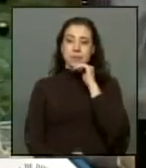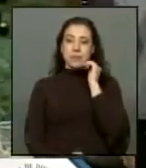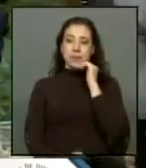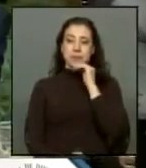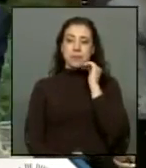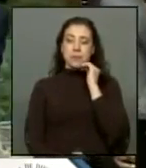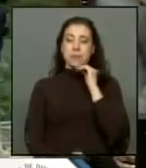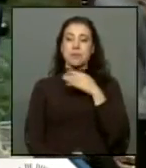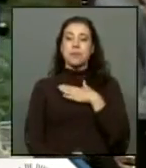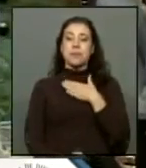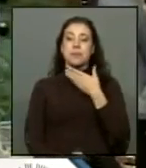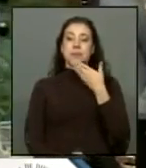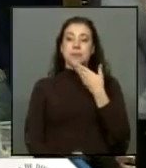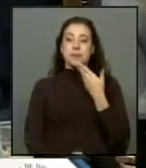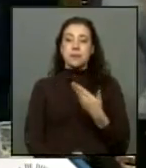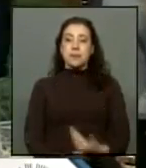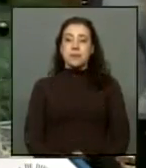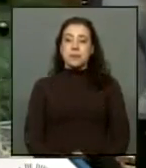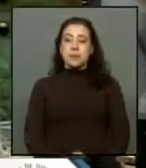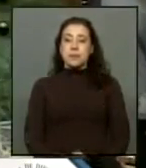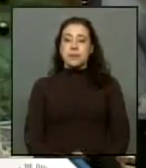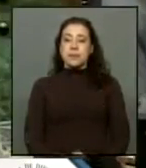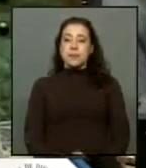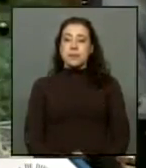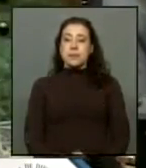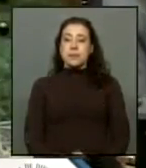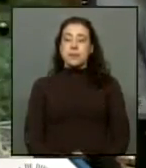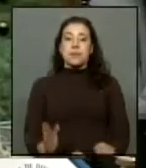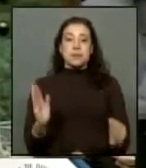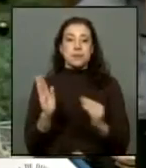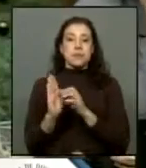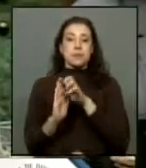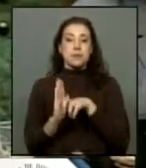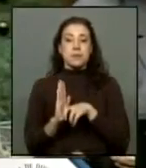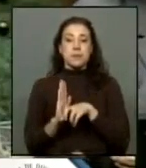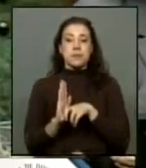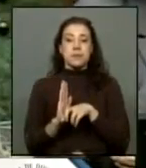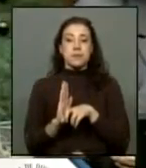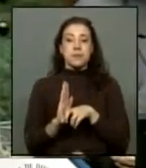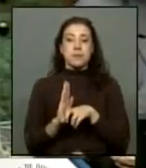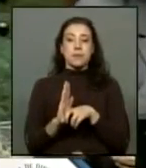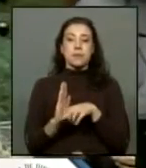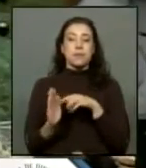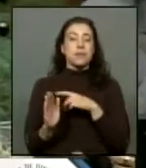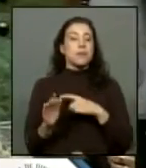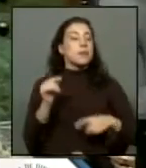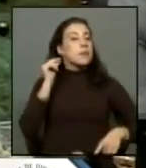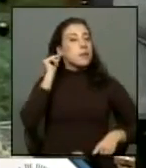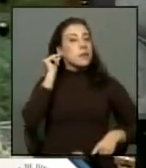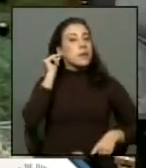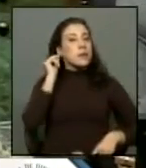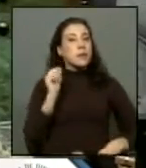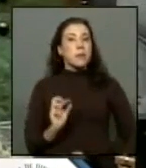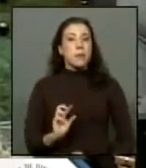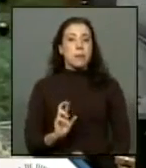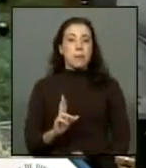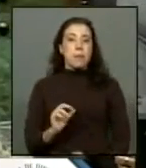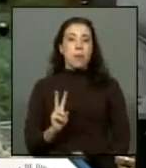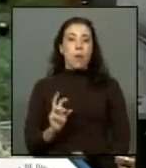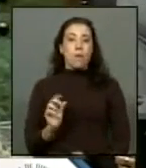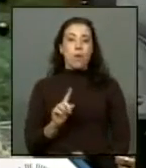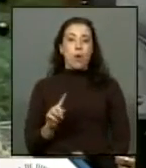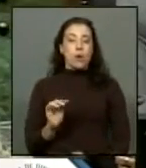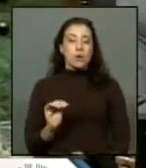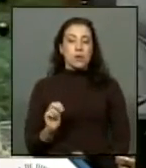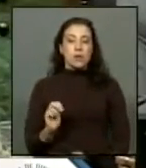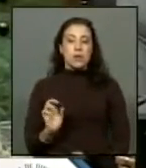ha solicitado el uso de la palabra para hablar a favor del proyecto de acuerdo la diputada señora yasna proboste diputada